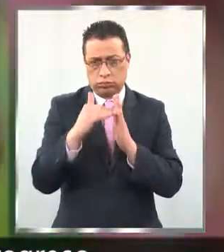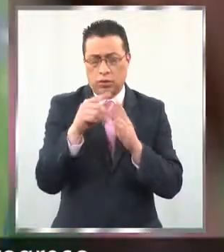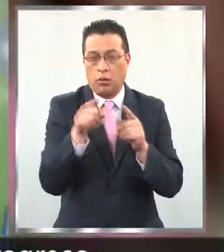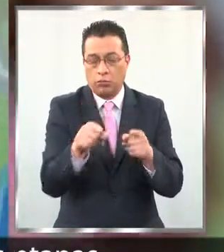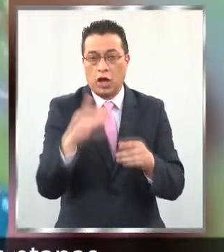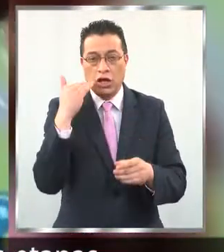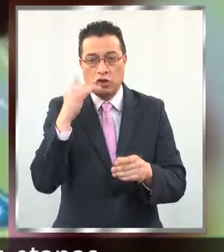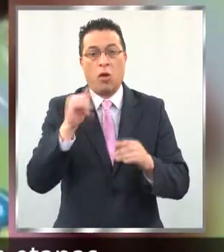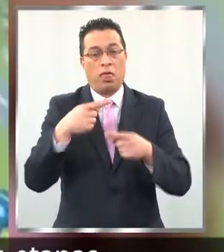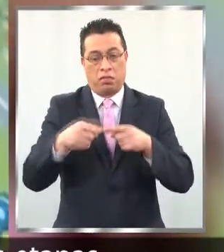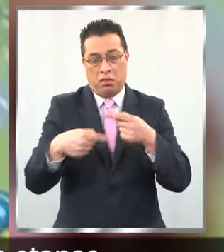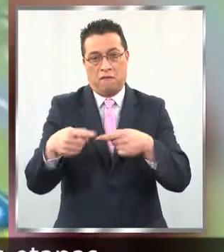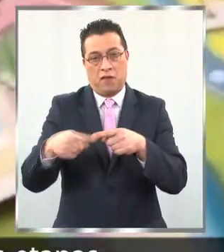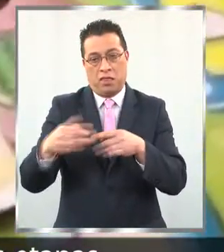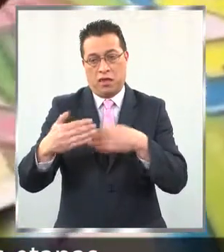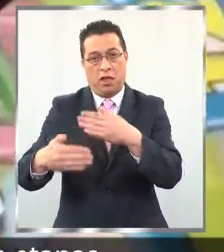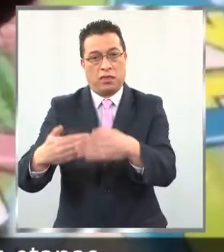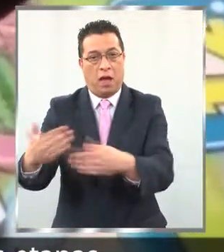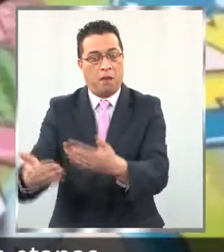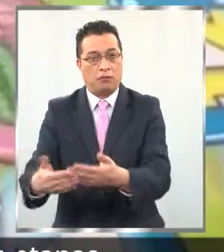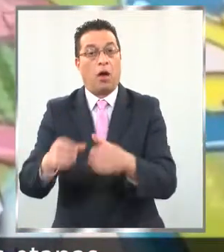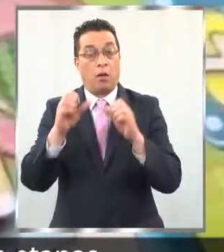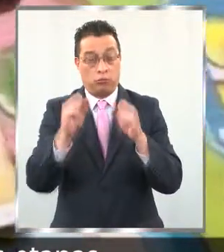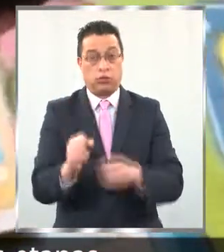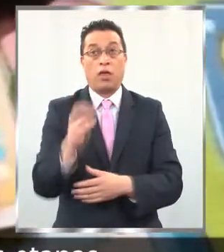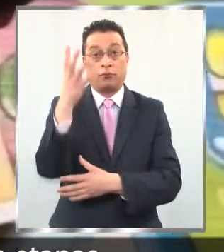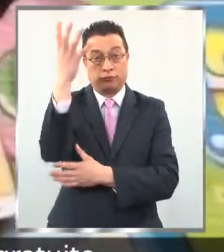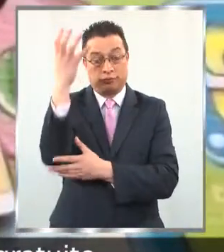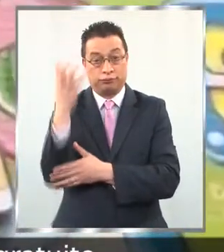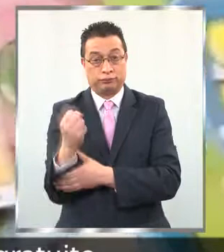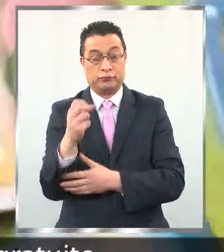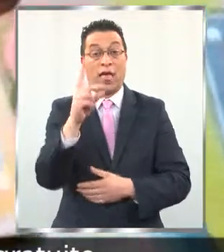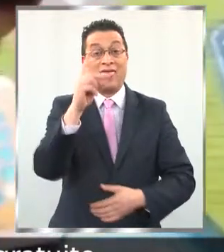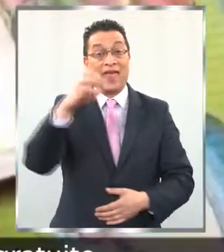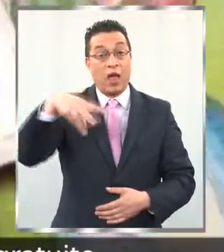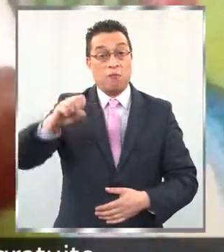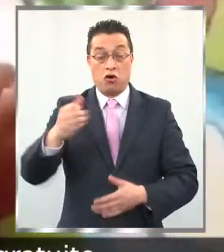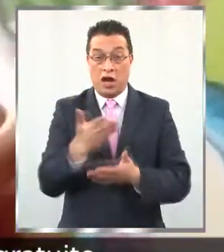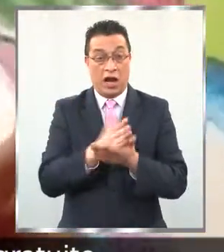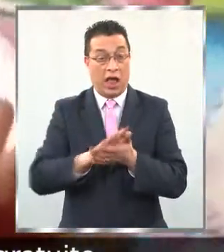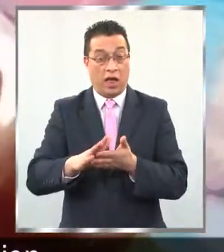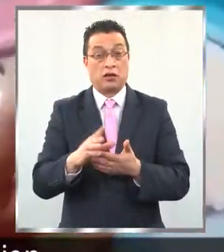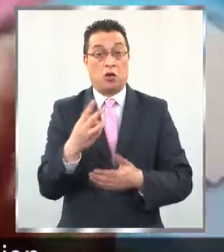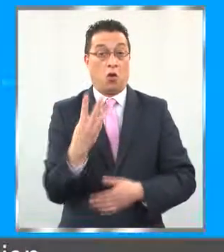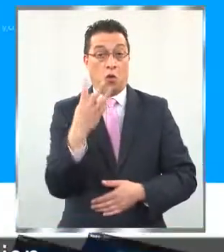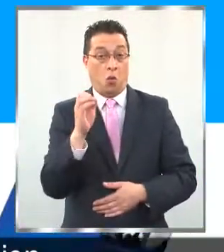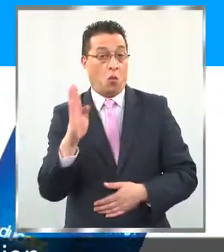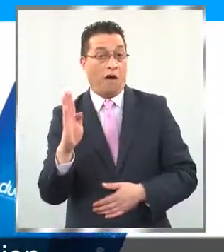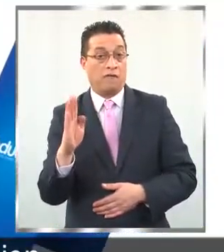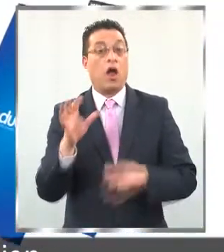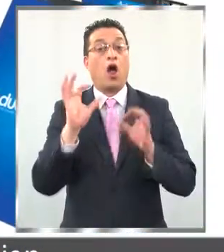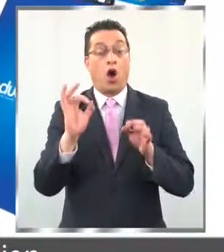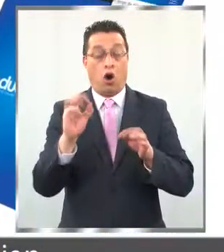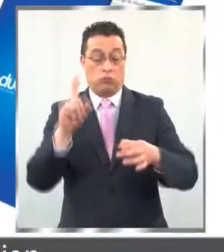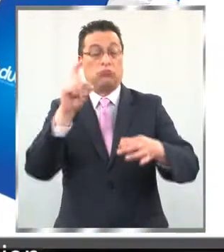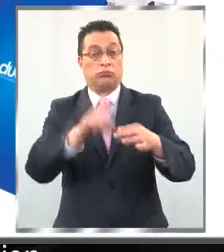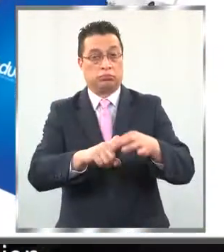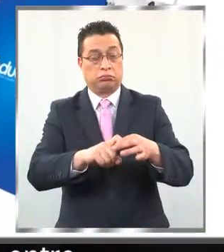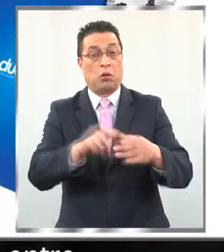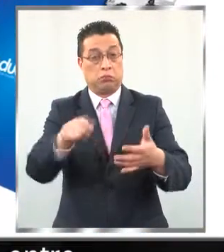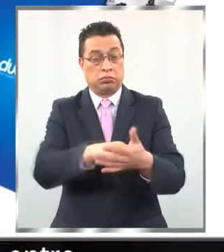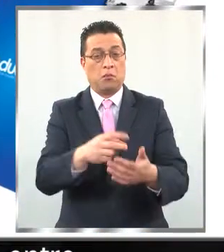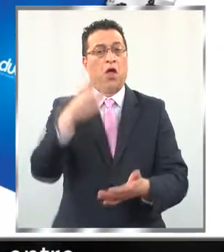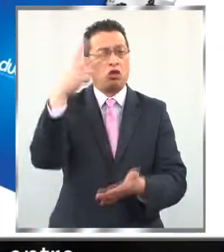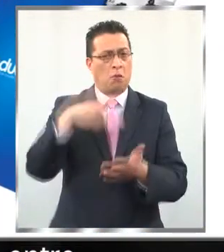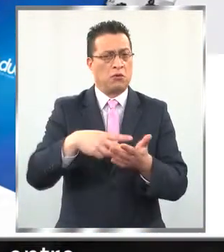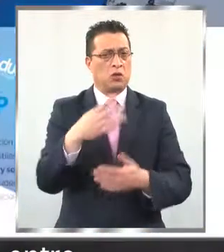seguimiento del progreso de los niños en las diferentes etapas. Puedes descargar un demo gratuito desde su página web o